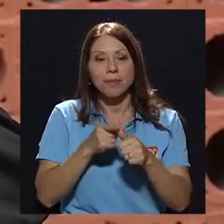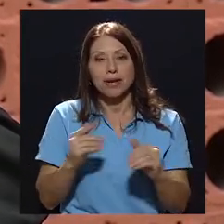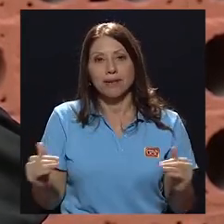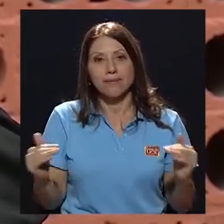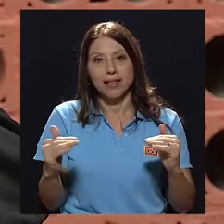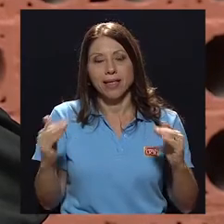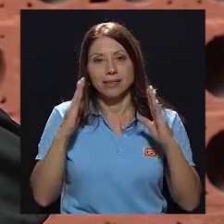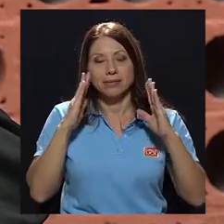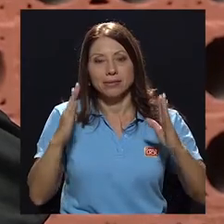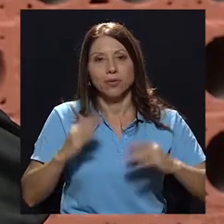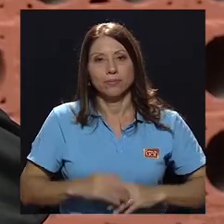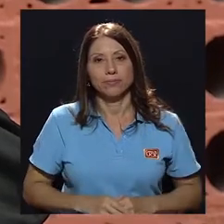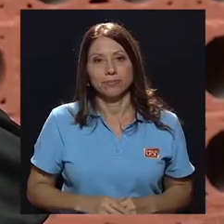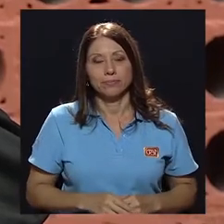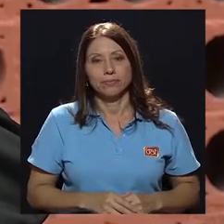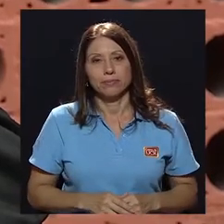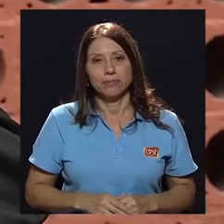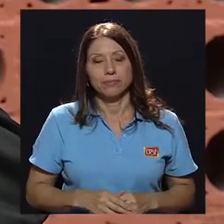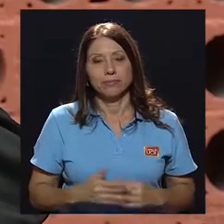nivel de atención.